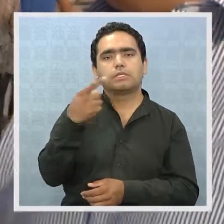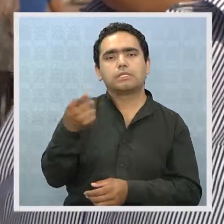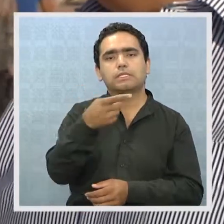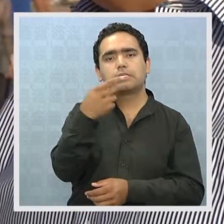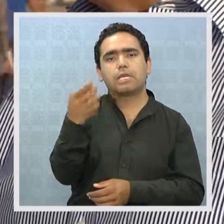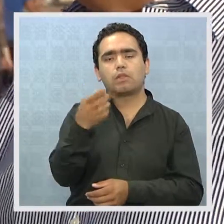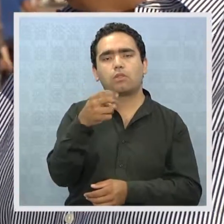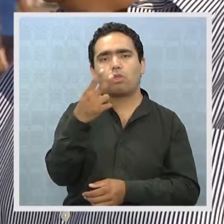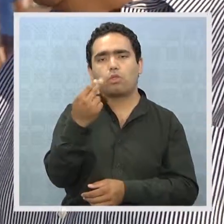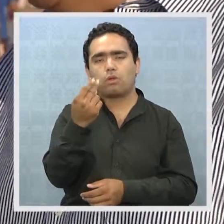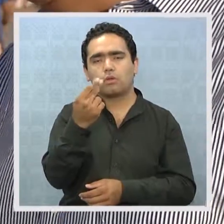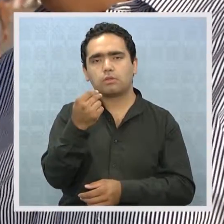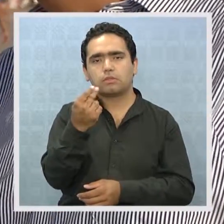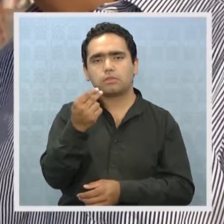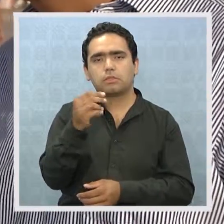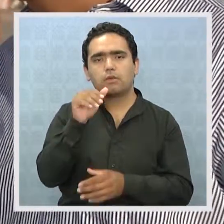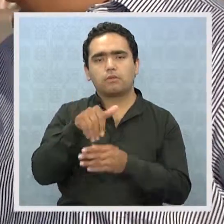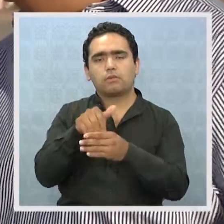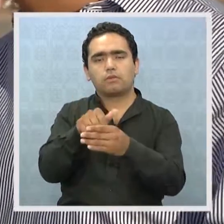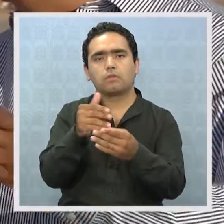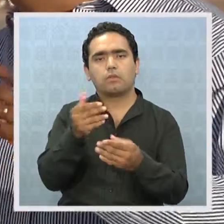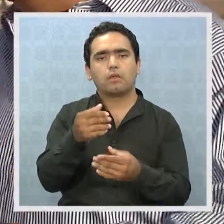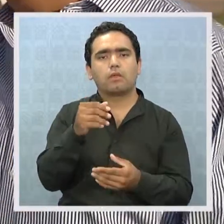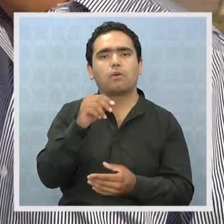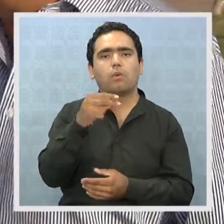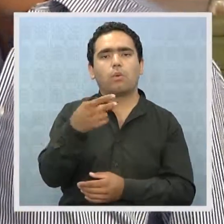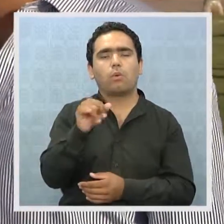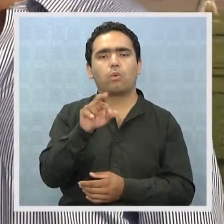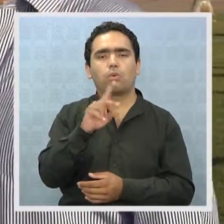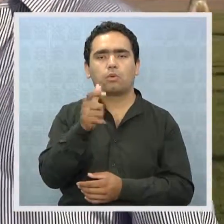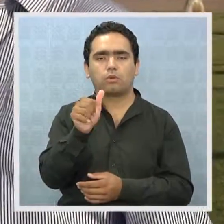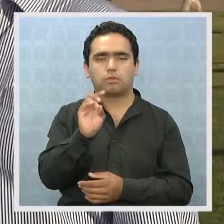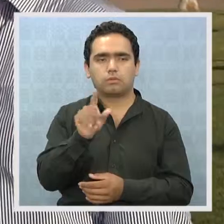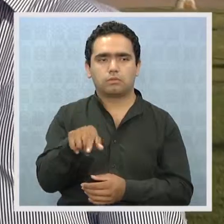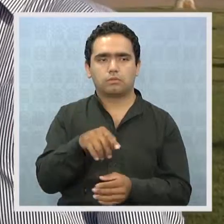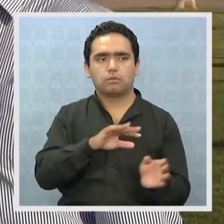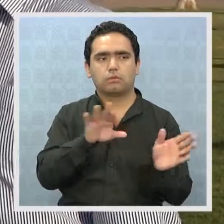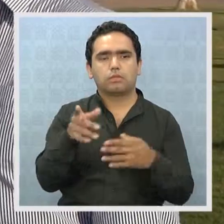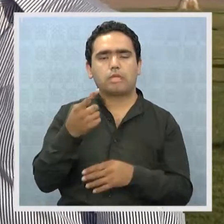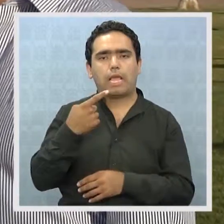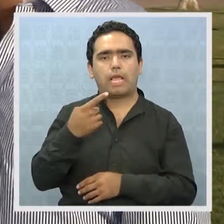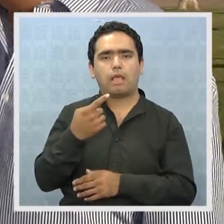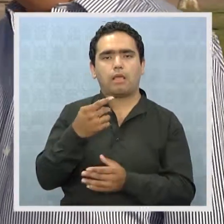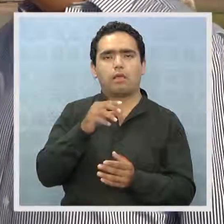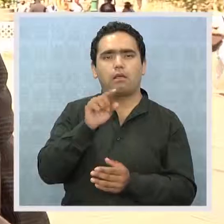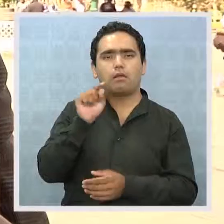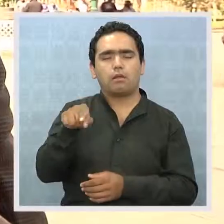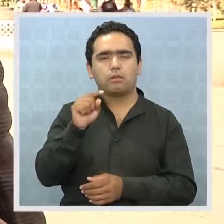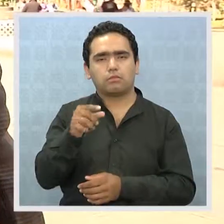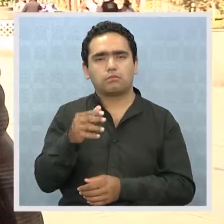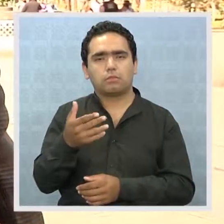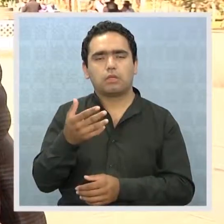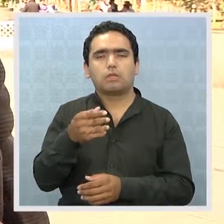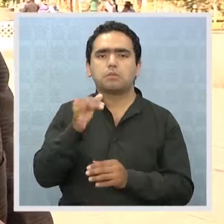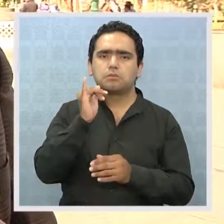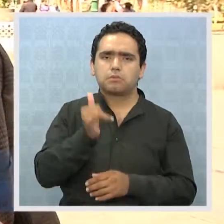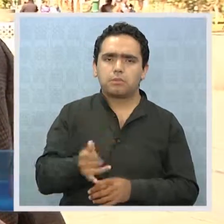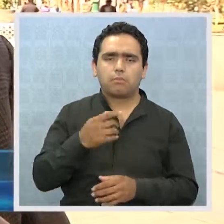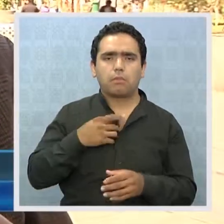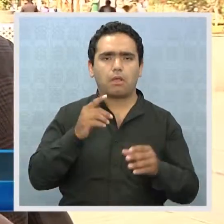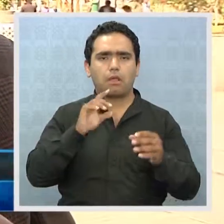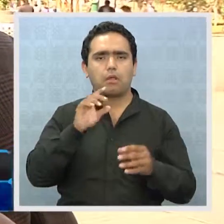preferencias para Burgos, quien dijo que no está sangrando por la herida. Cuando uno está en democracia, uno tiene que ser profundamente